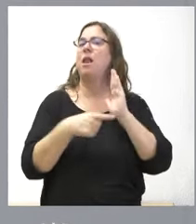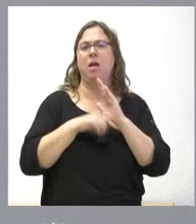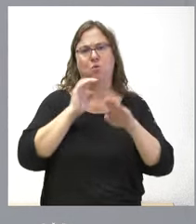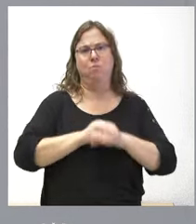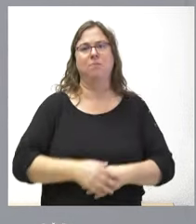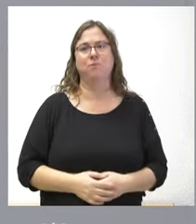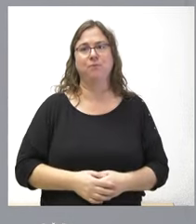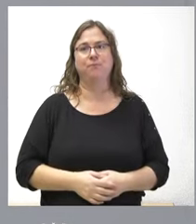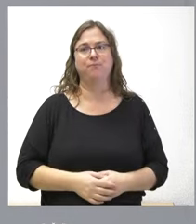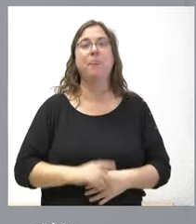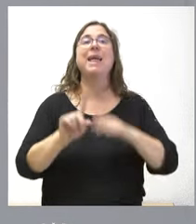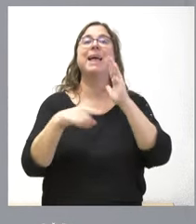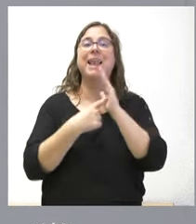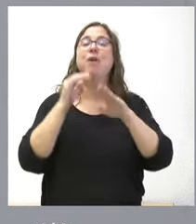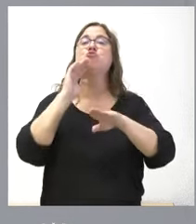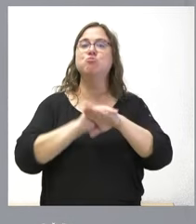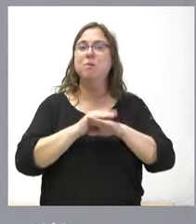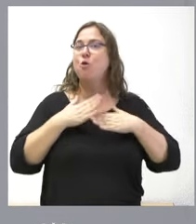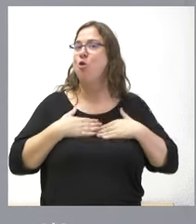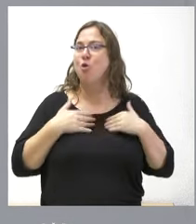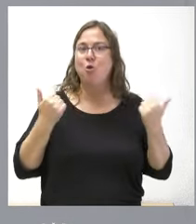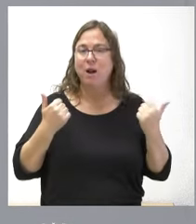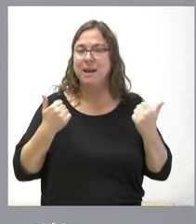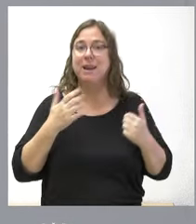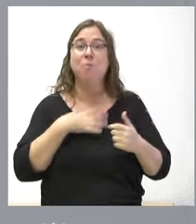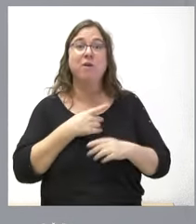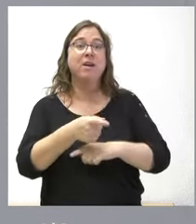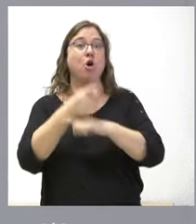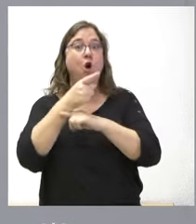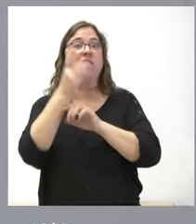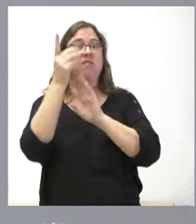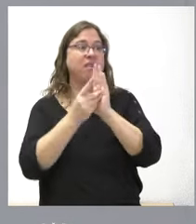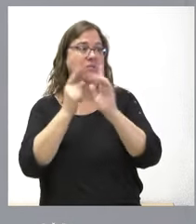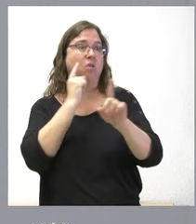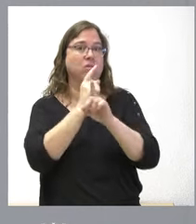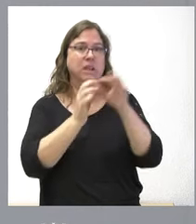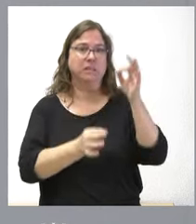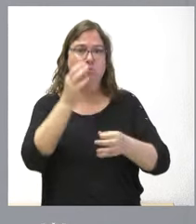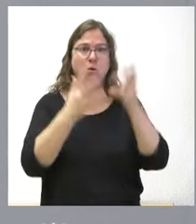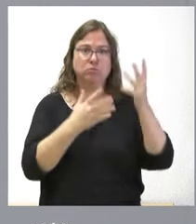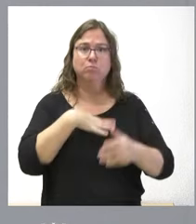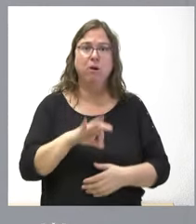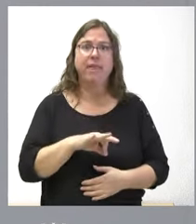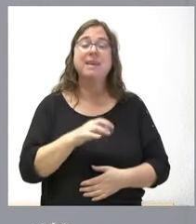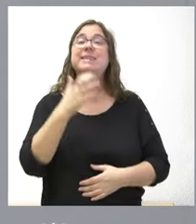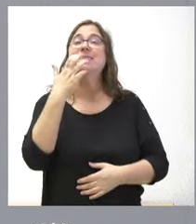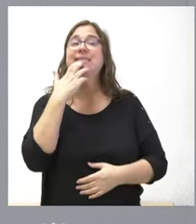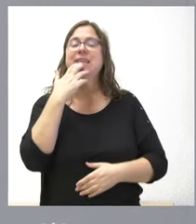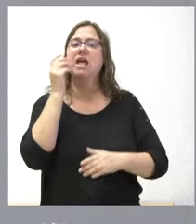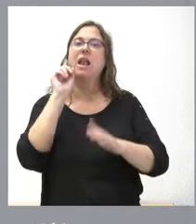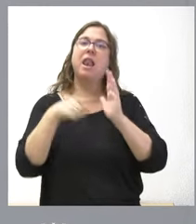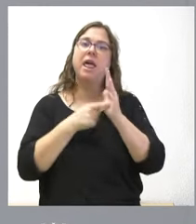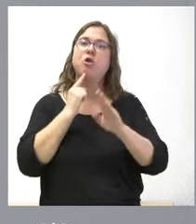vamos a cumplir nosotros la ley sino que cualquiera puede recurrir una orden un decreto ante los tribunales de justicia si cree que incumple la ley